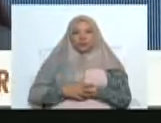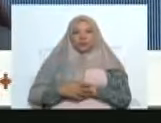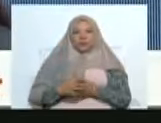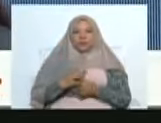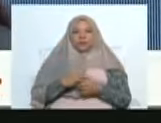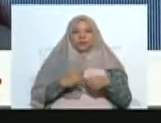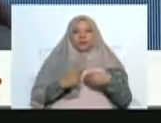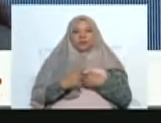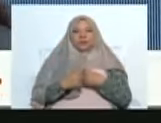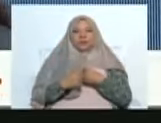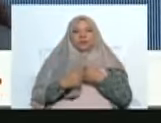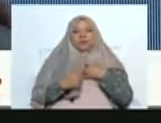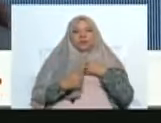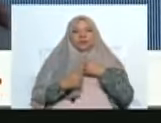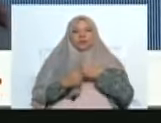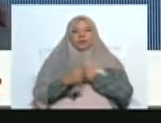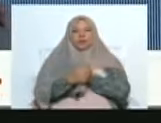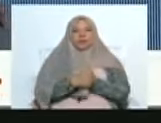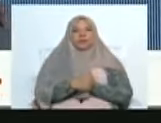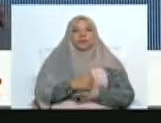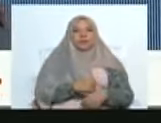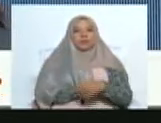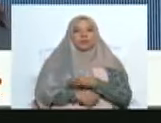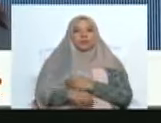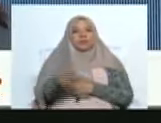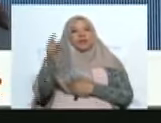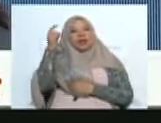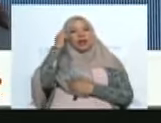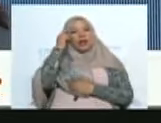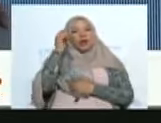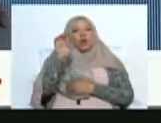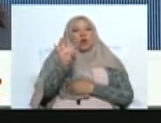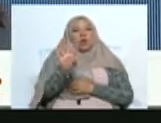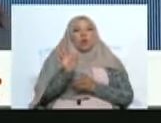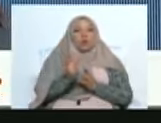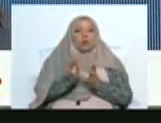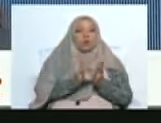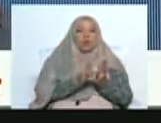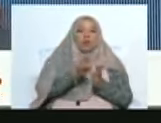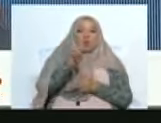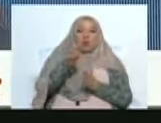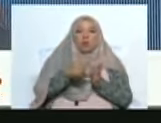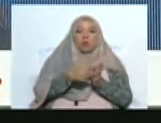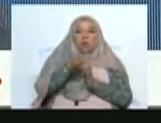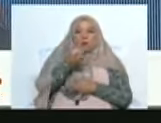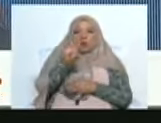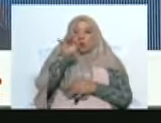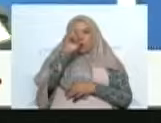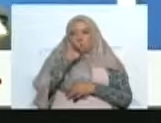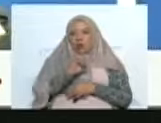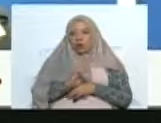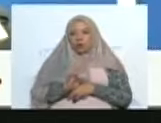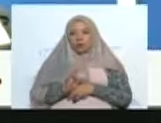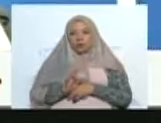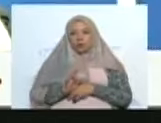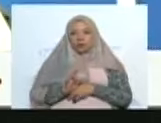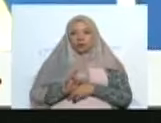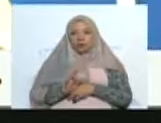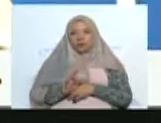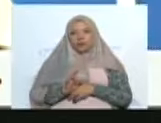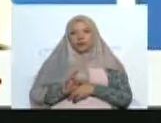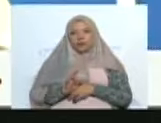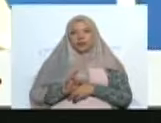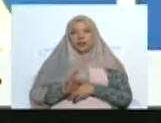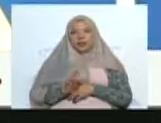Viceministro Ignacio, viene una fecha maravillosa, 4 de abril del año 2024. ¿Qué tenemos para esa agenda? Bueno, el presidente